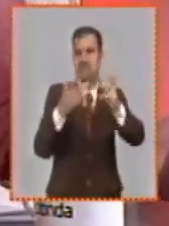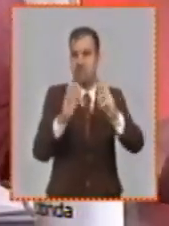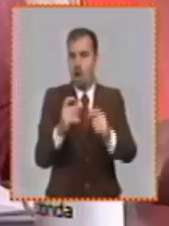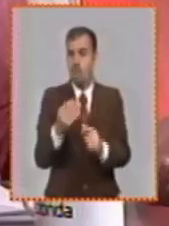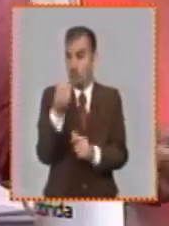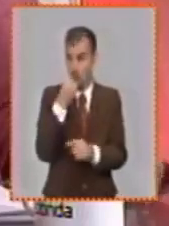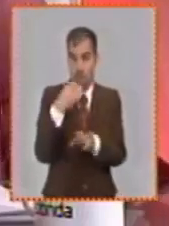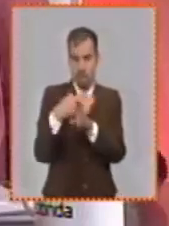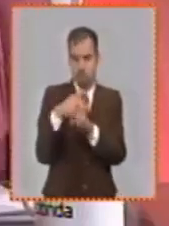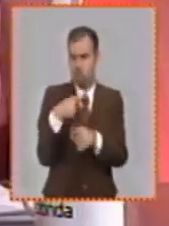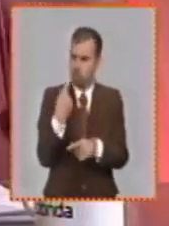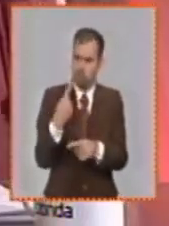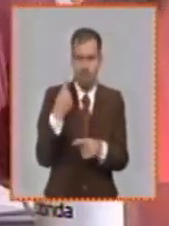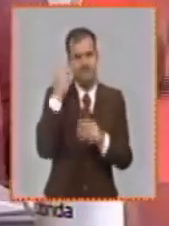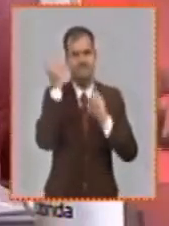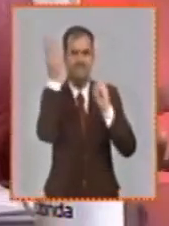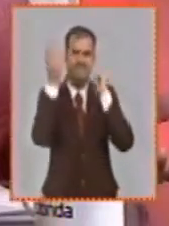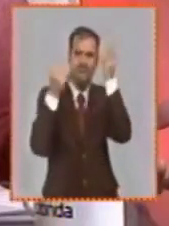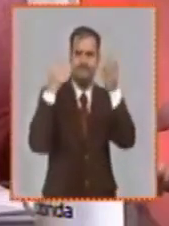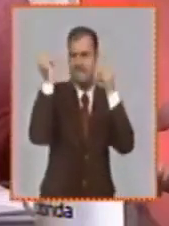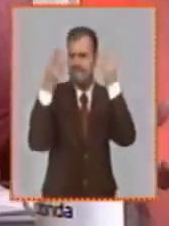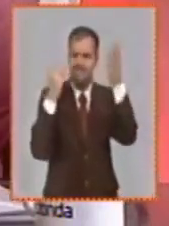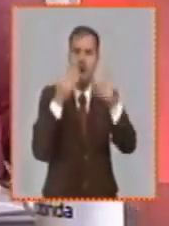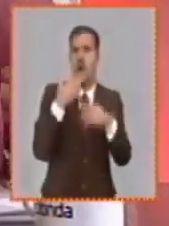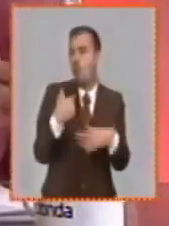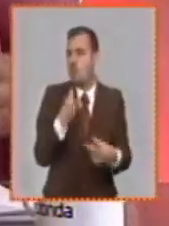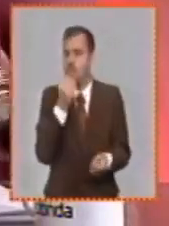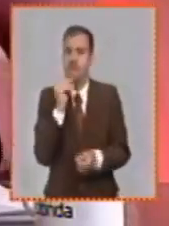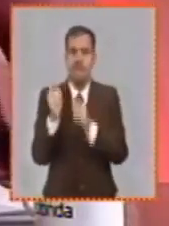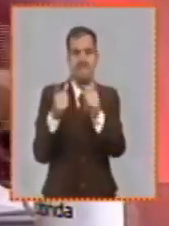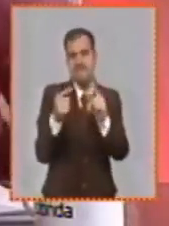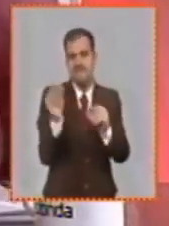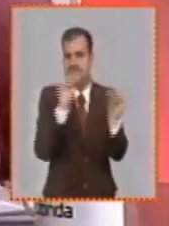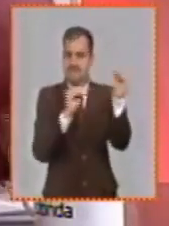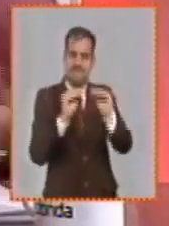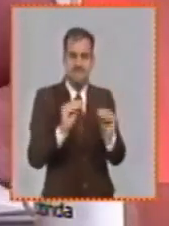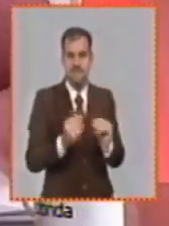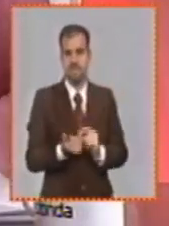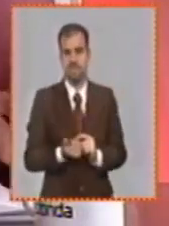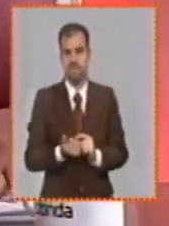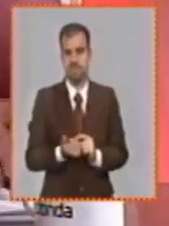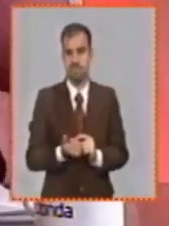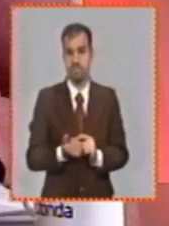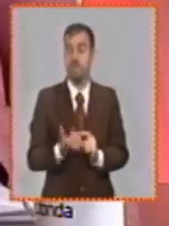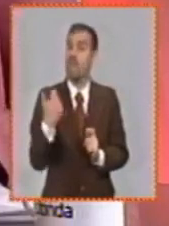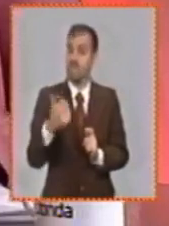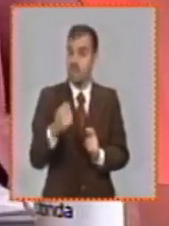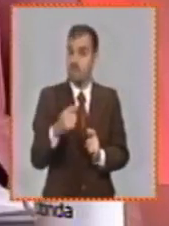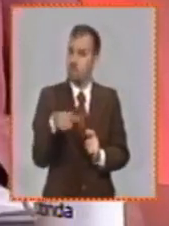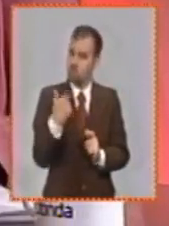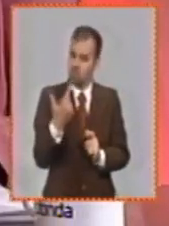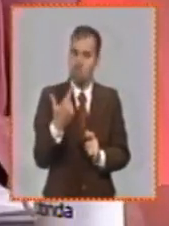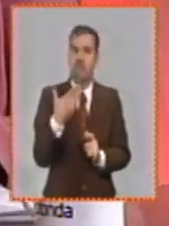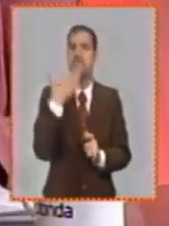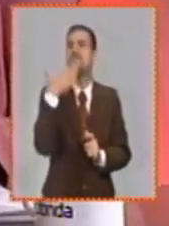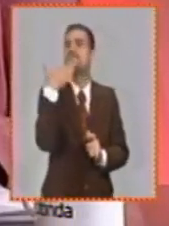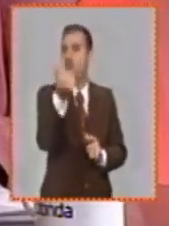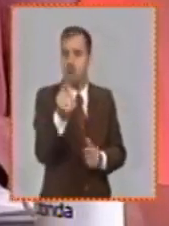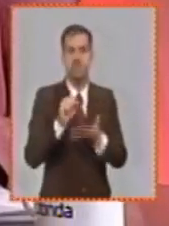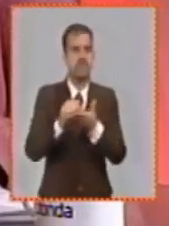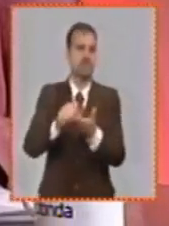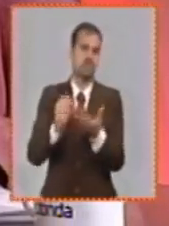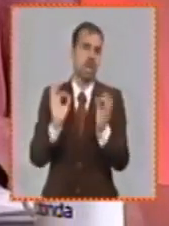tenemos que autogestionar más tenemos que ir al autoconsumo tenemos que buscar ofertas tenemos que crecernos ante